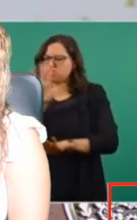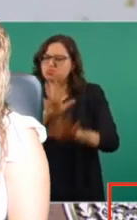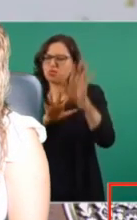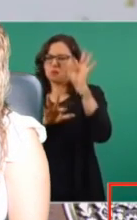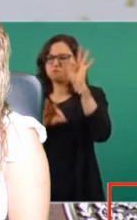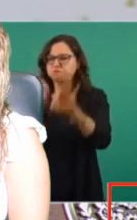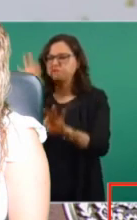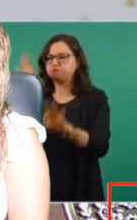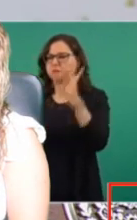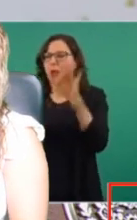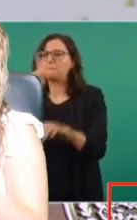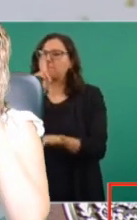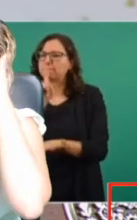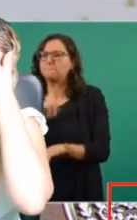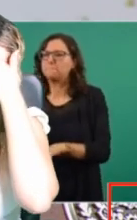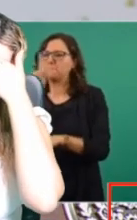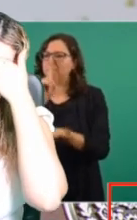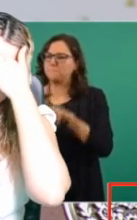calumnioso,